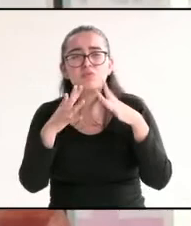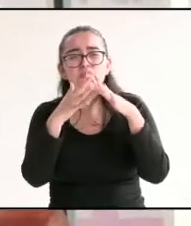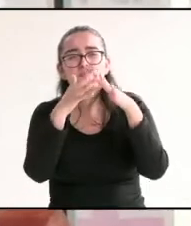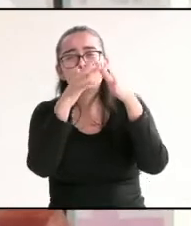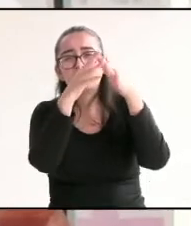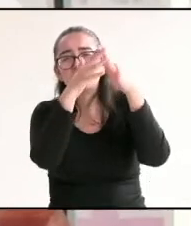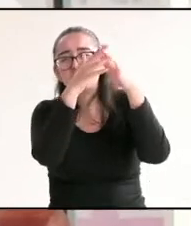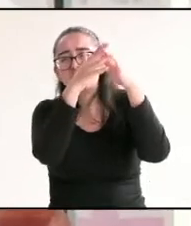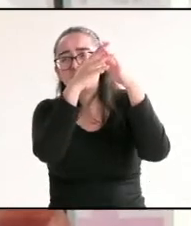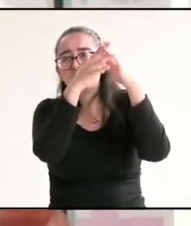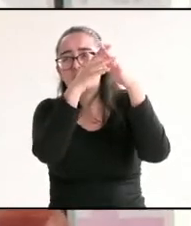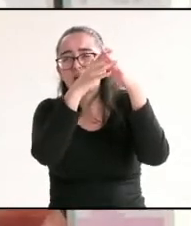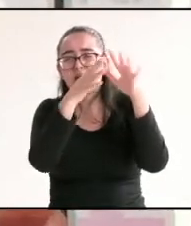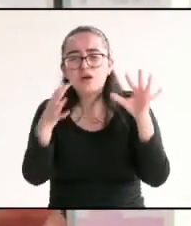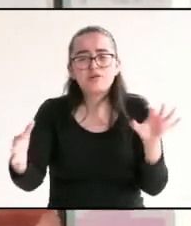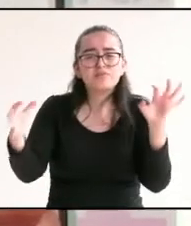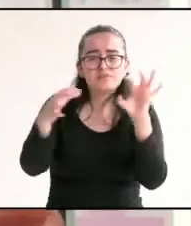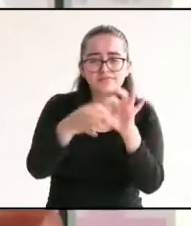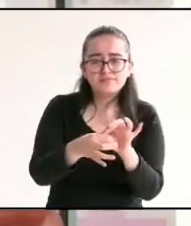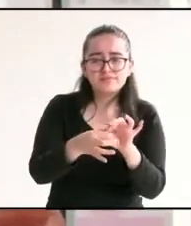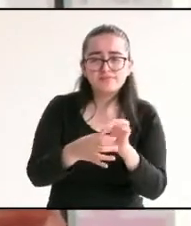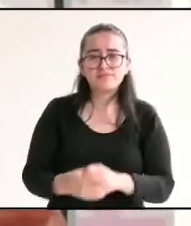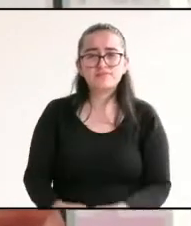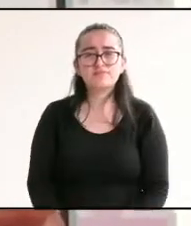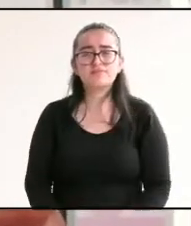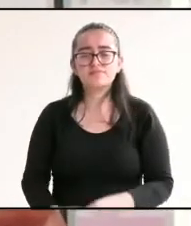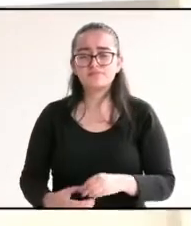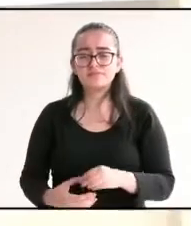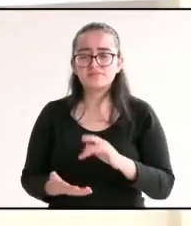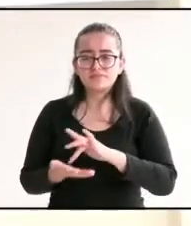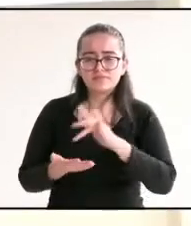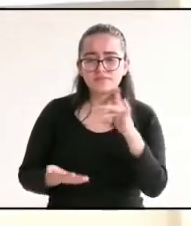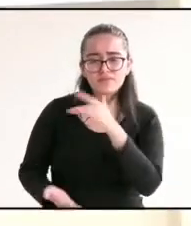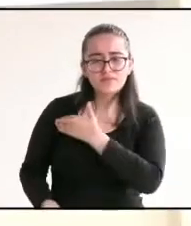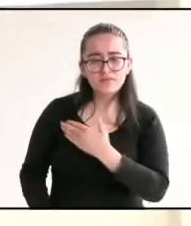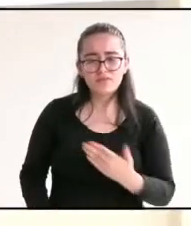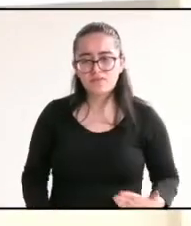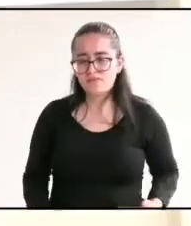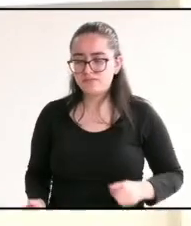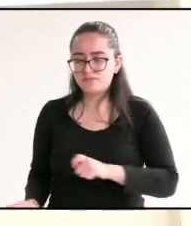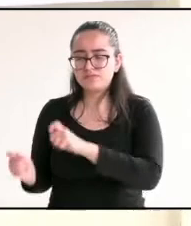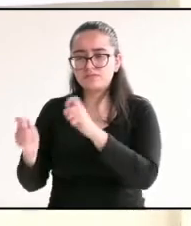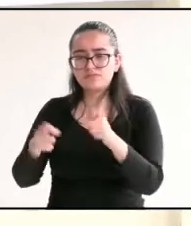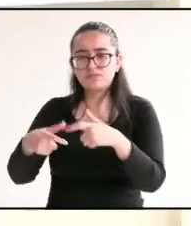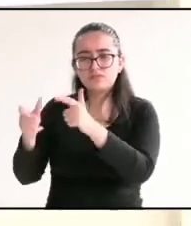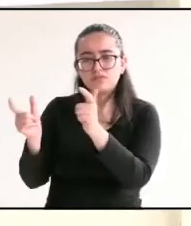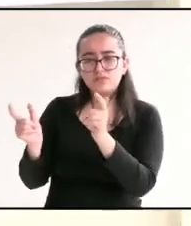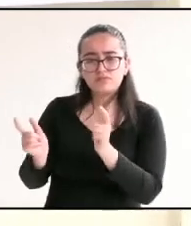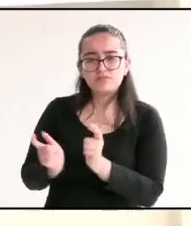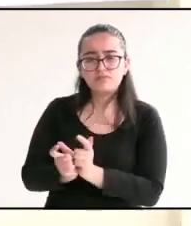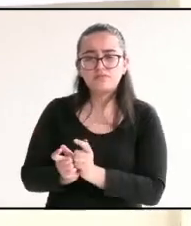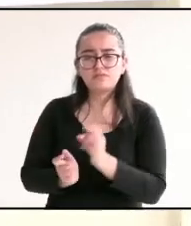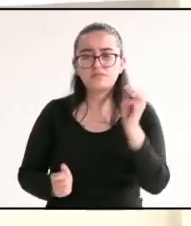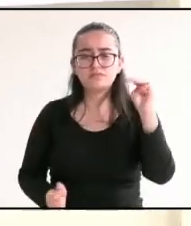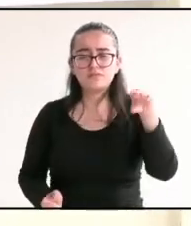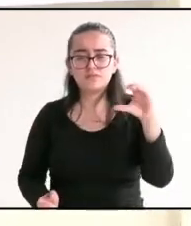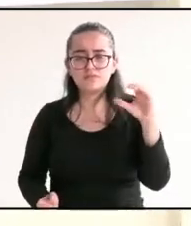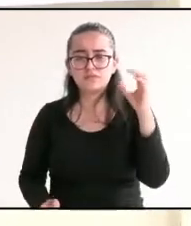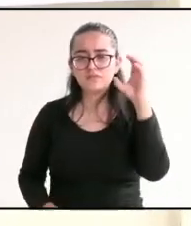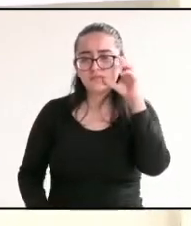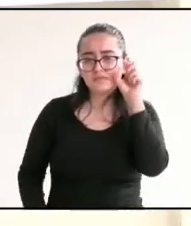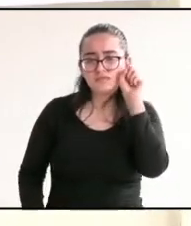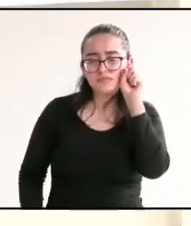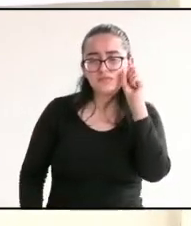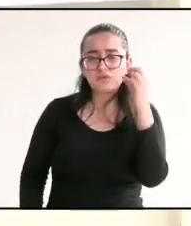parte que podemos combinar con la otra. Gracias, candidato. Continuamos con el candidato de Movimiento Ciudadano,